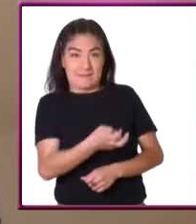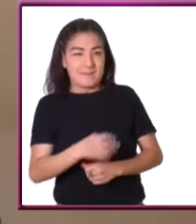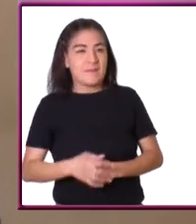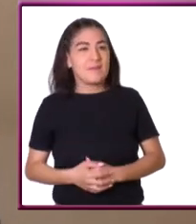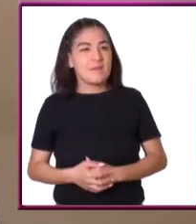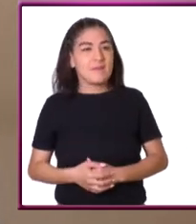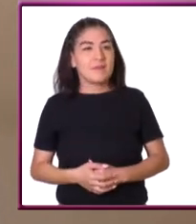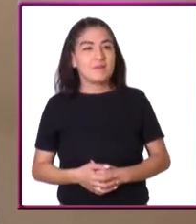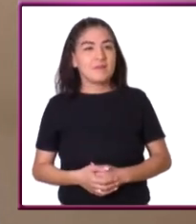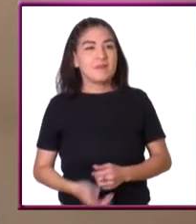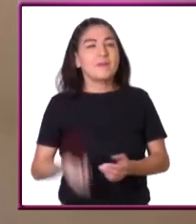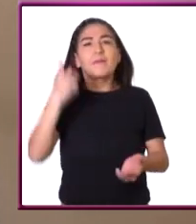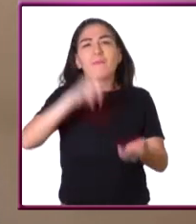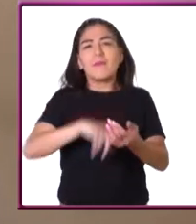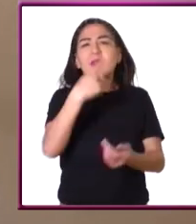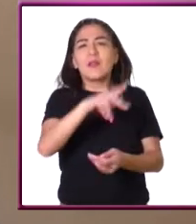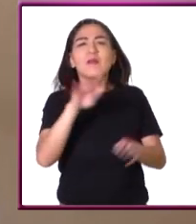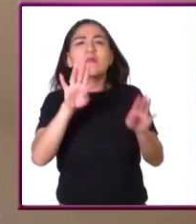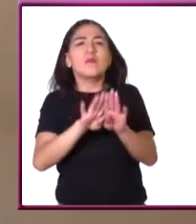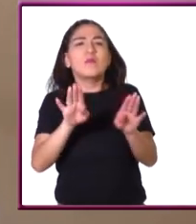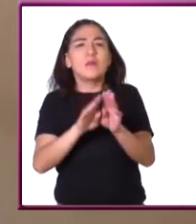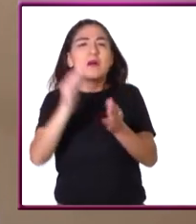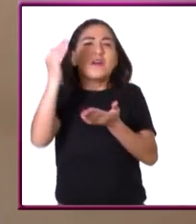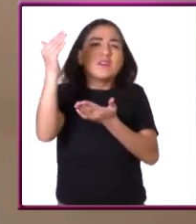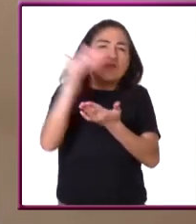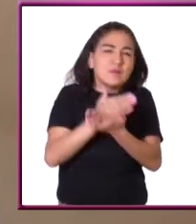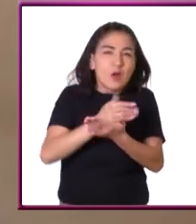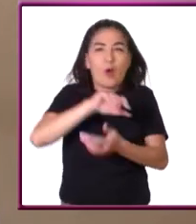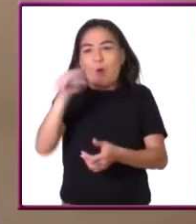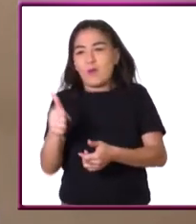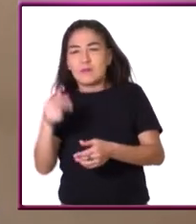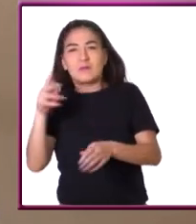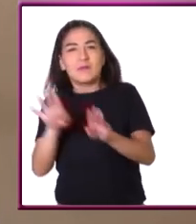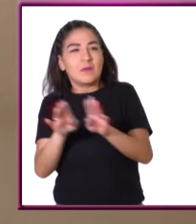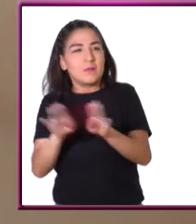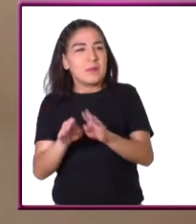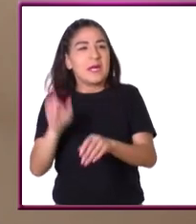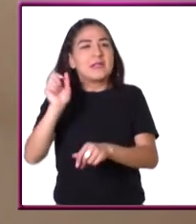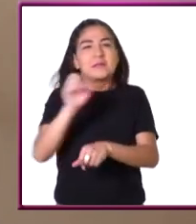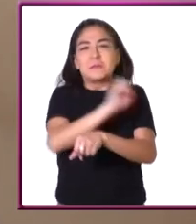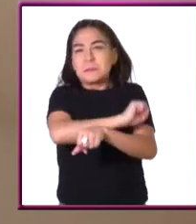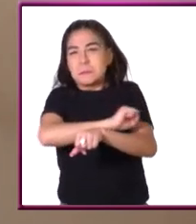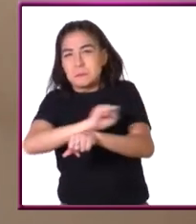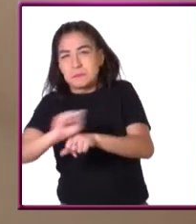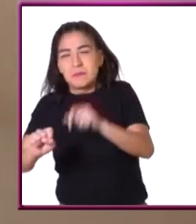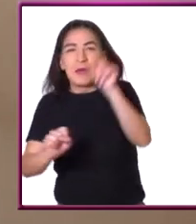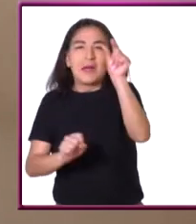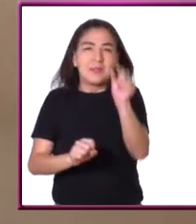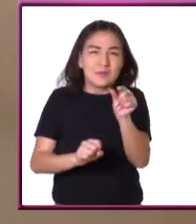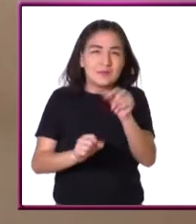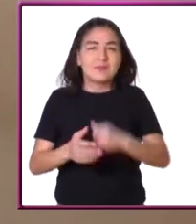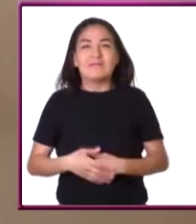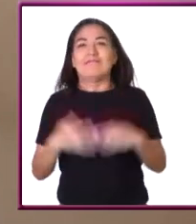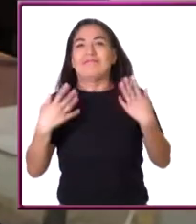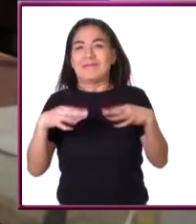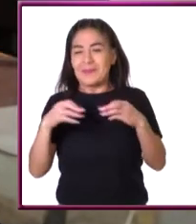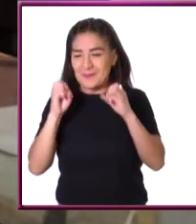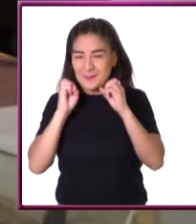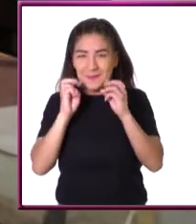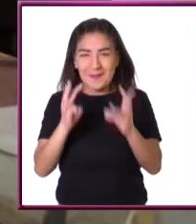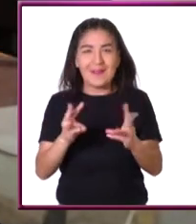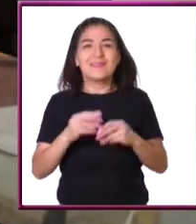Además de esto, pues, bueno, son unos bichos que tienen unas entradas muy pequeñas, unos ojos muy grandes, compuestos y unos ojos simples, tres ojos simples pequeños.